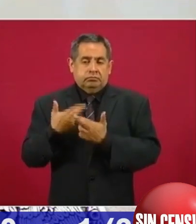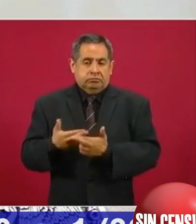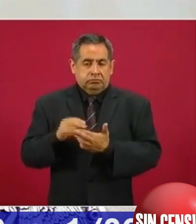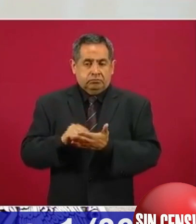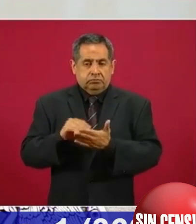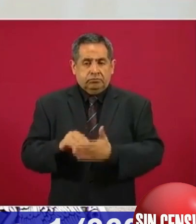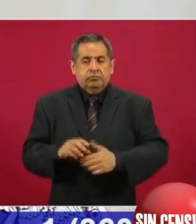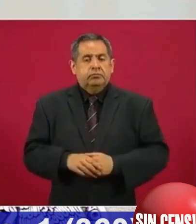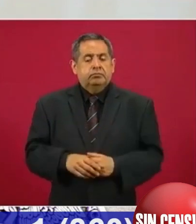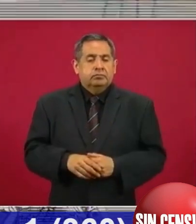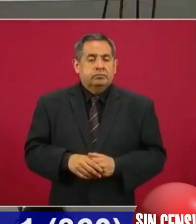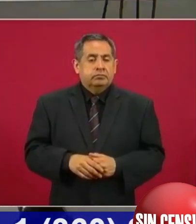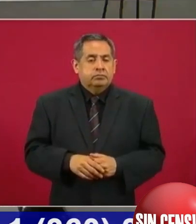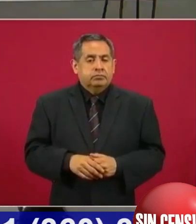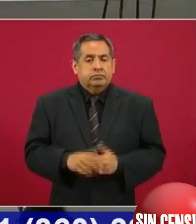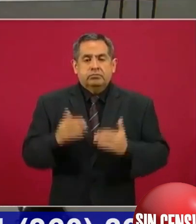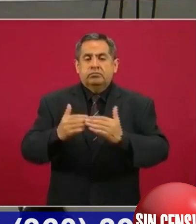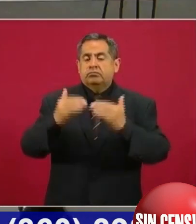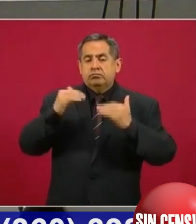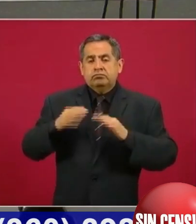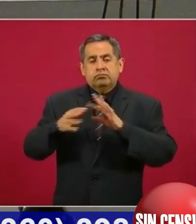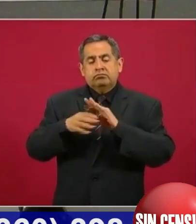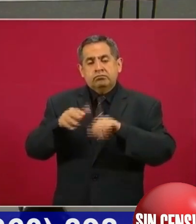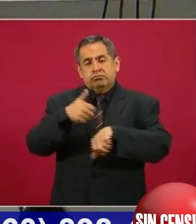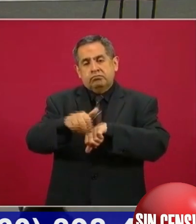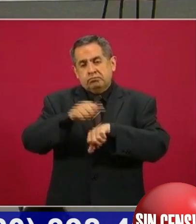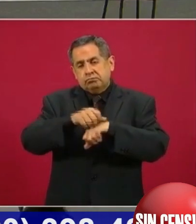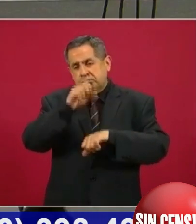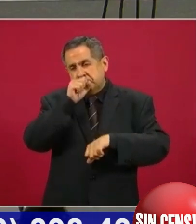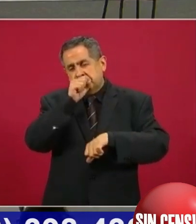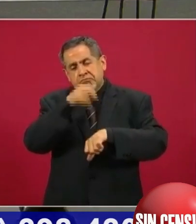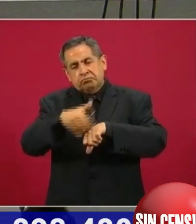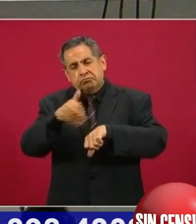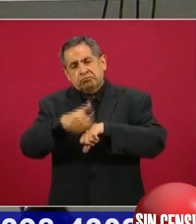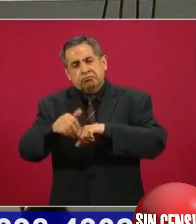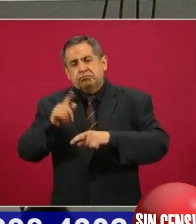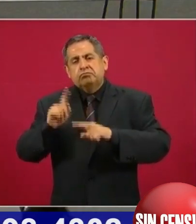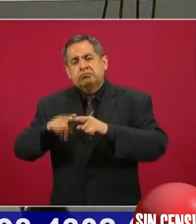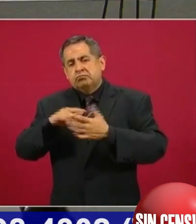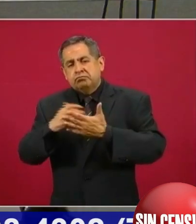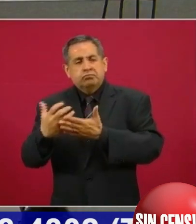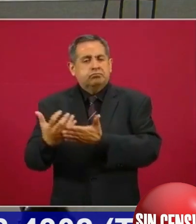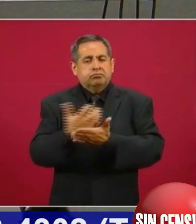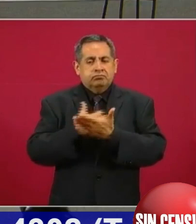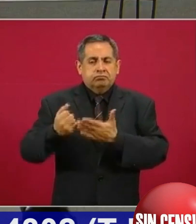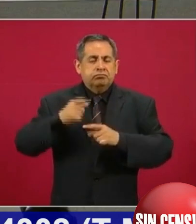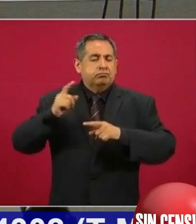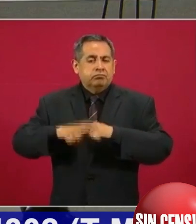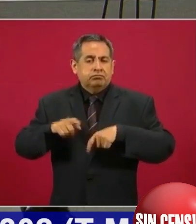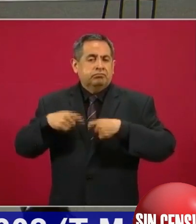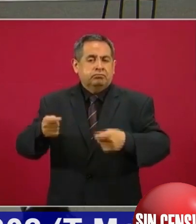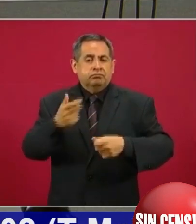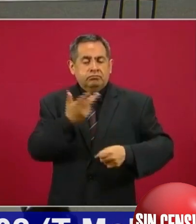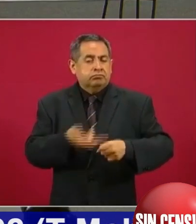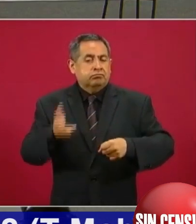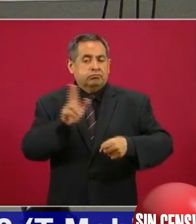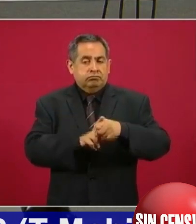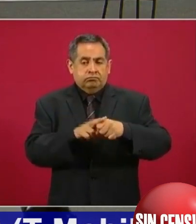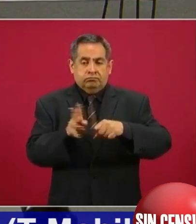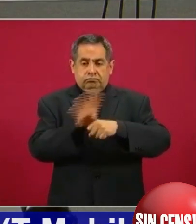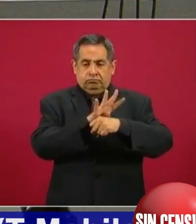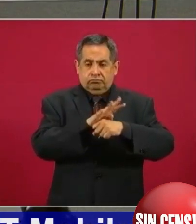A continuación, vamos a ver los números ganadores para hospitales COVID